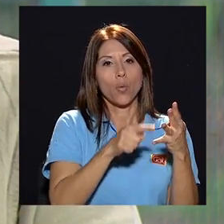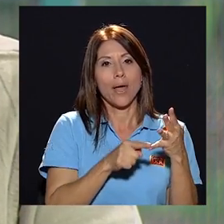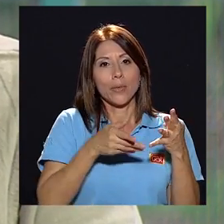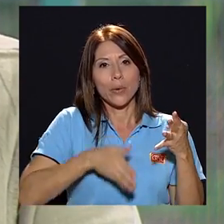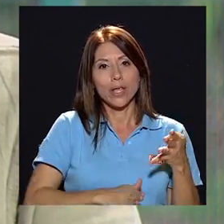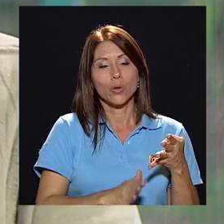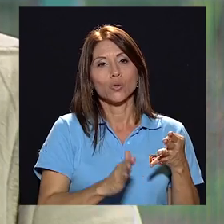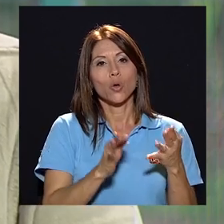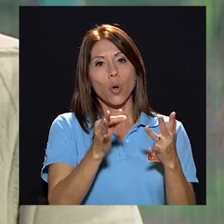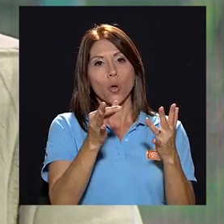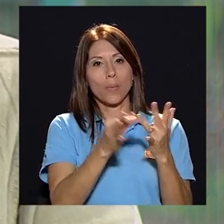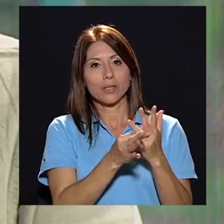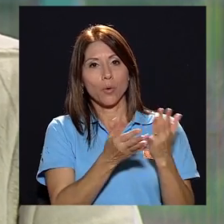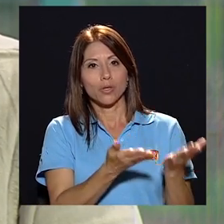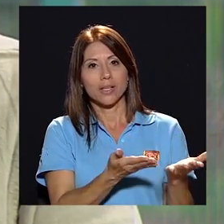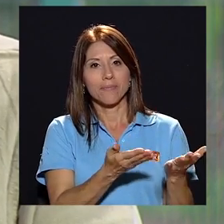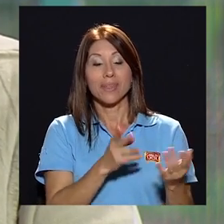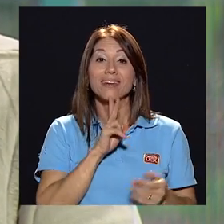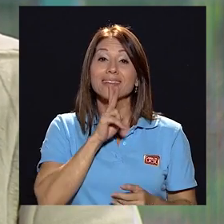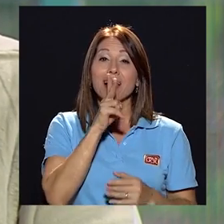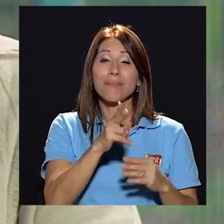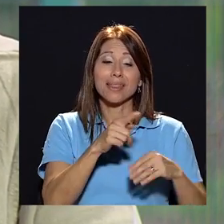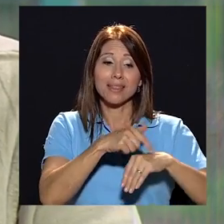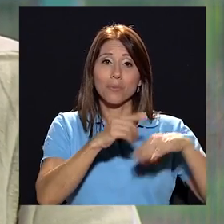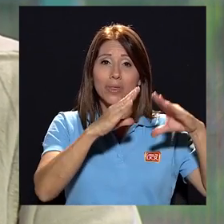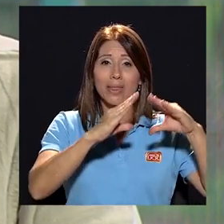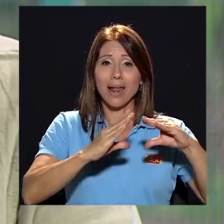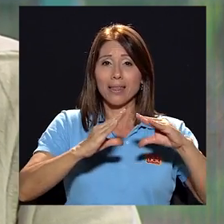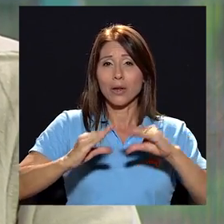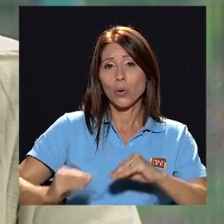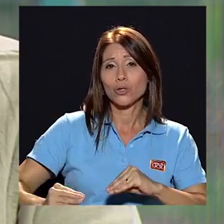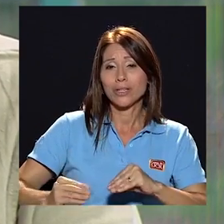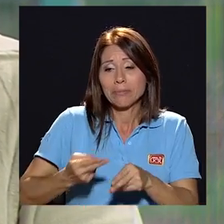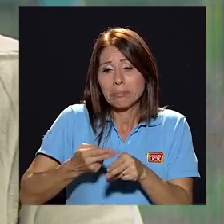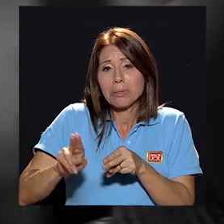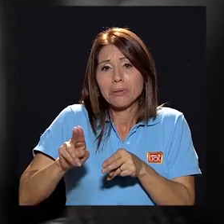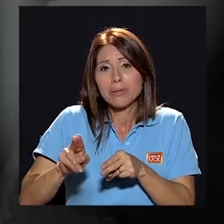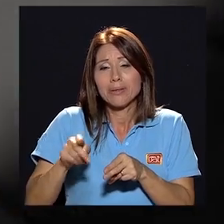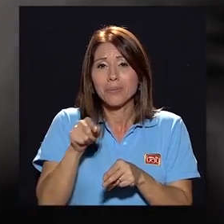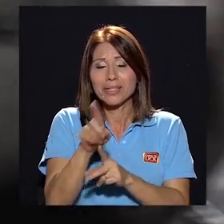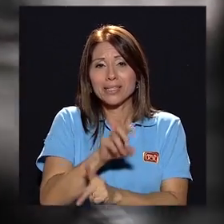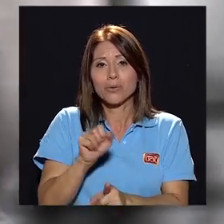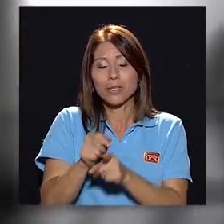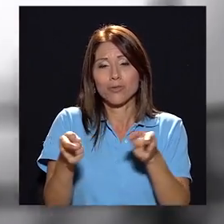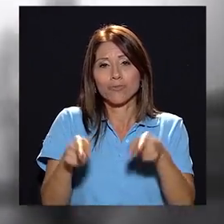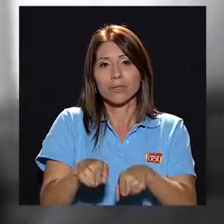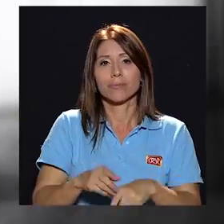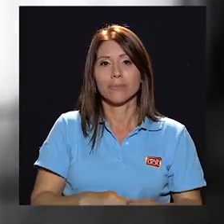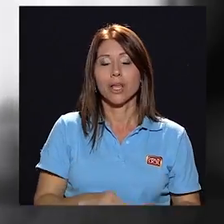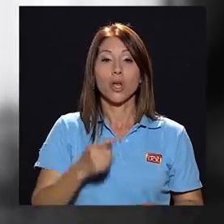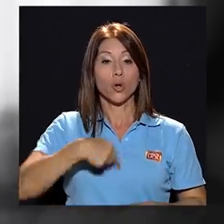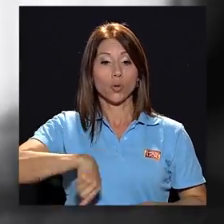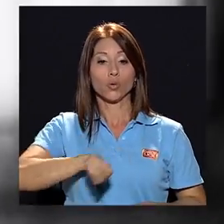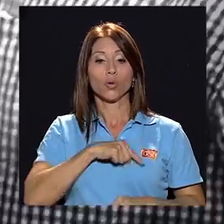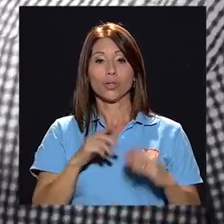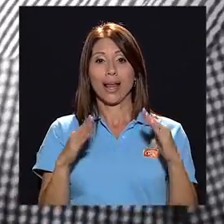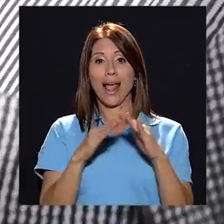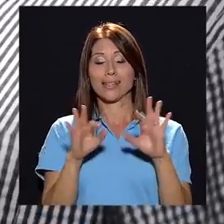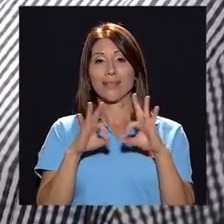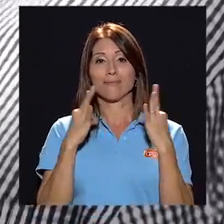y mi esposa en fin realmente la tarde noche se me hace muy corta con esta dinámica que yo manejo nosotros